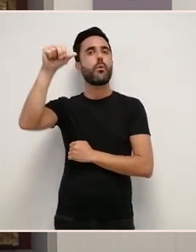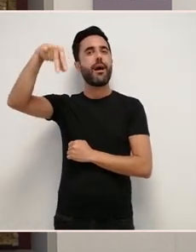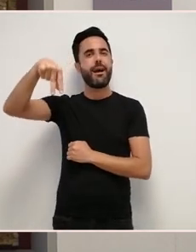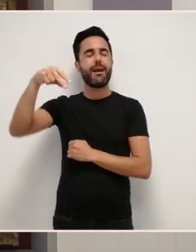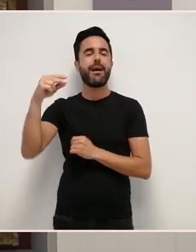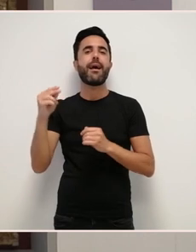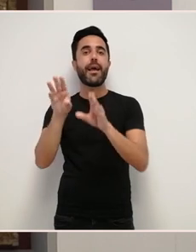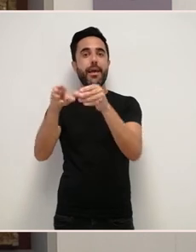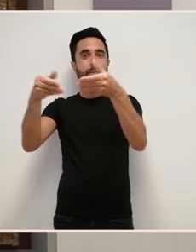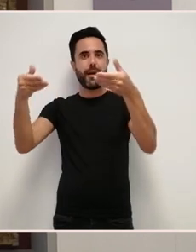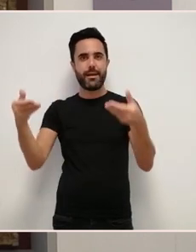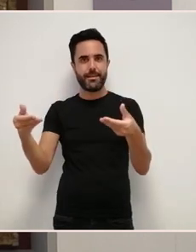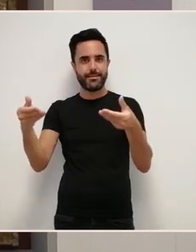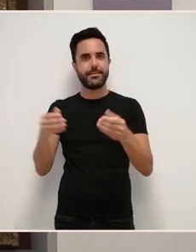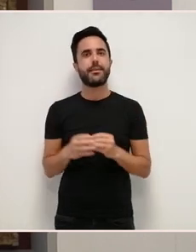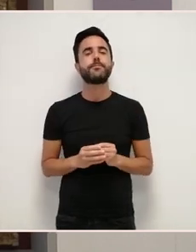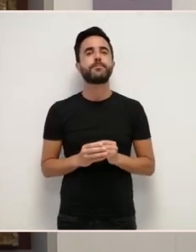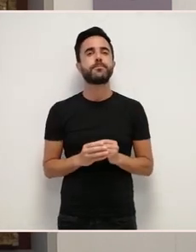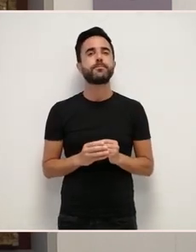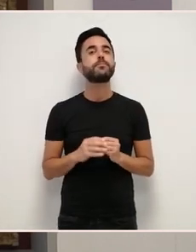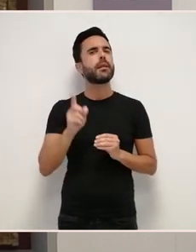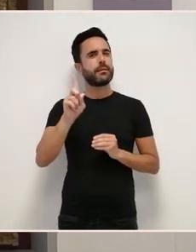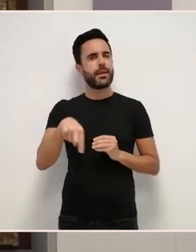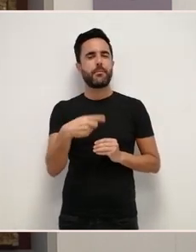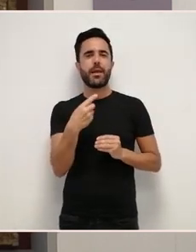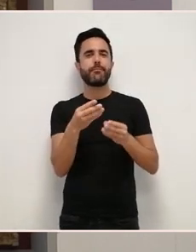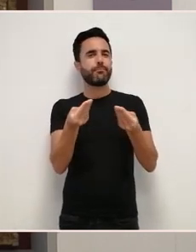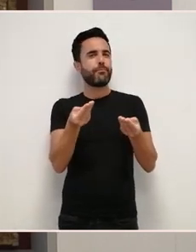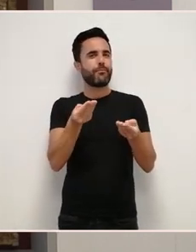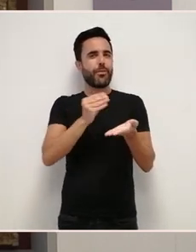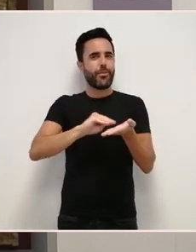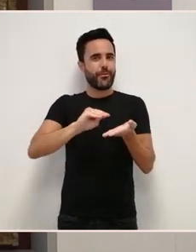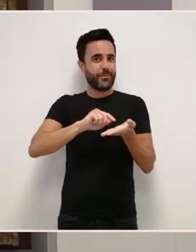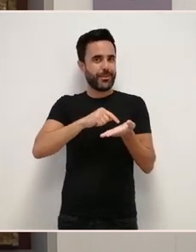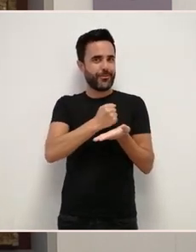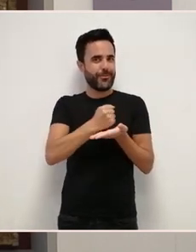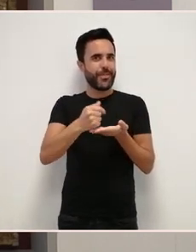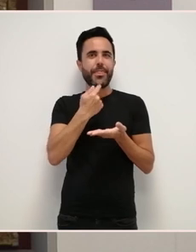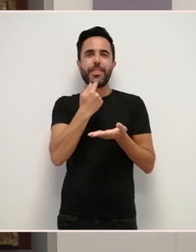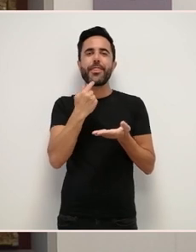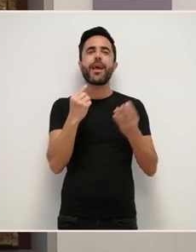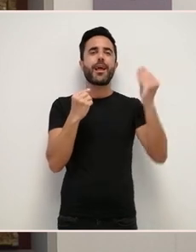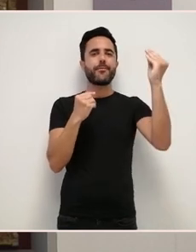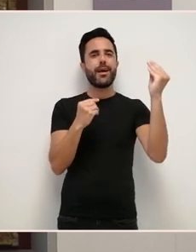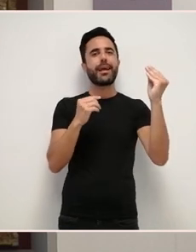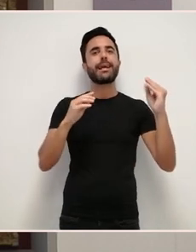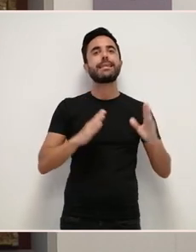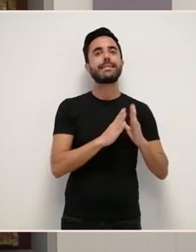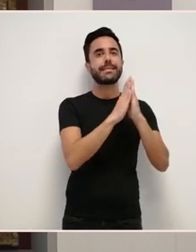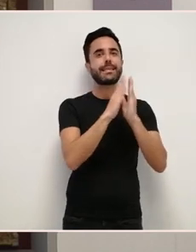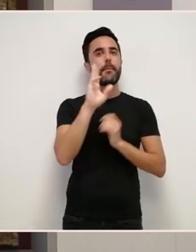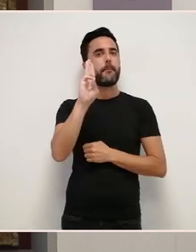que estaría incluída unha imaxe de San Paulo Cocal cabería pensar que